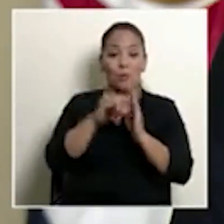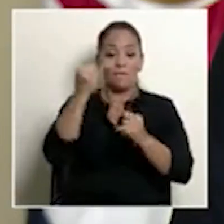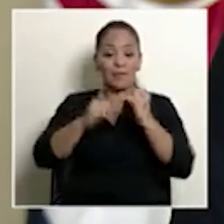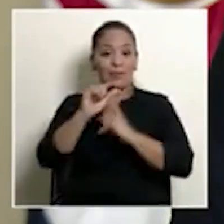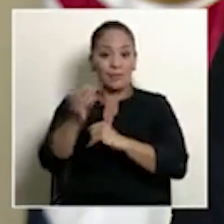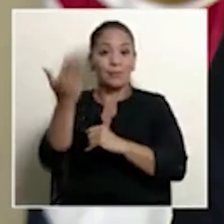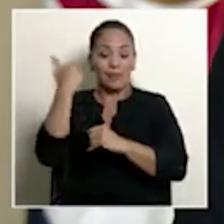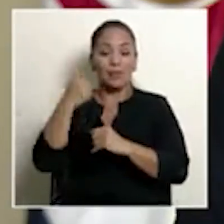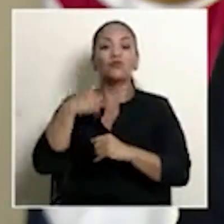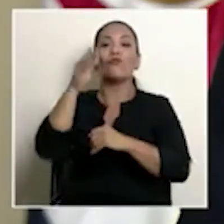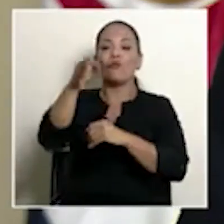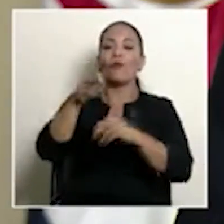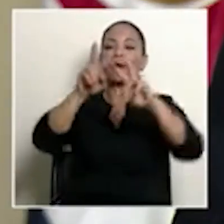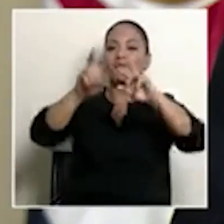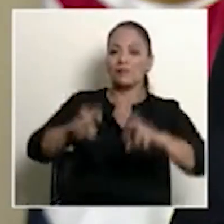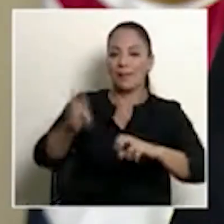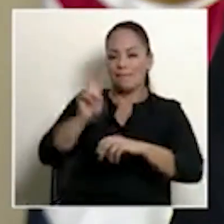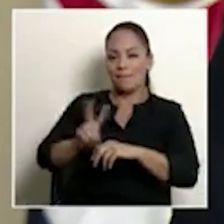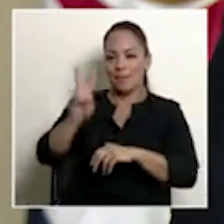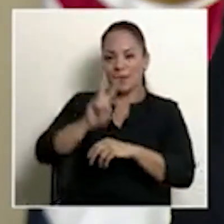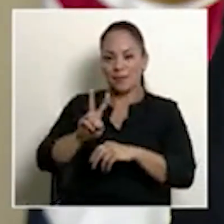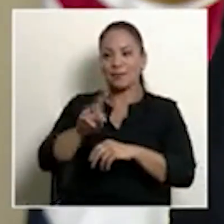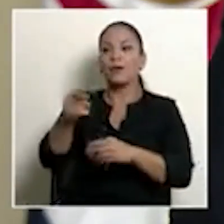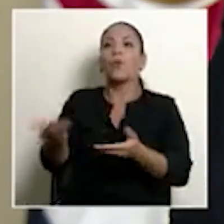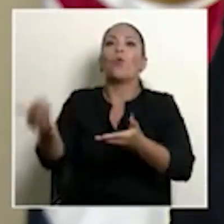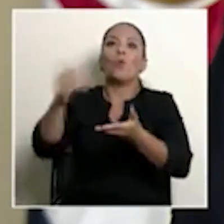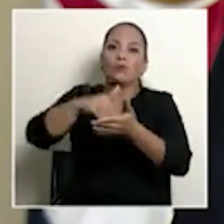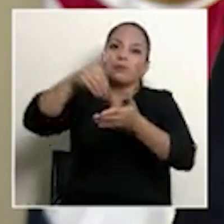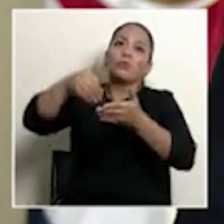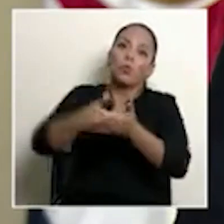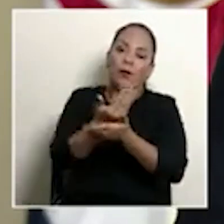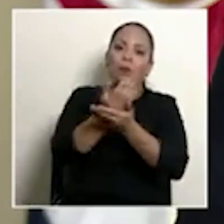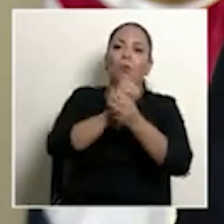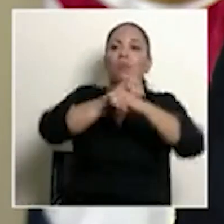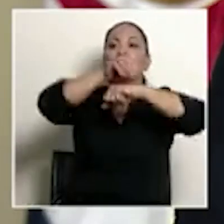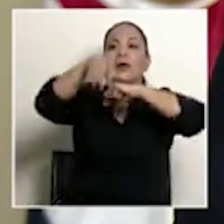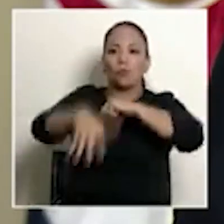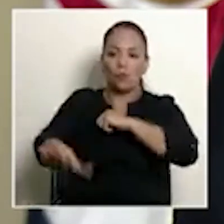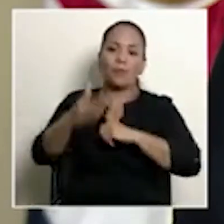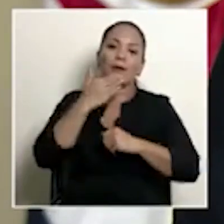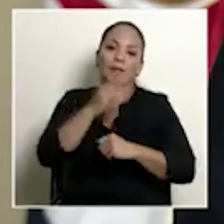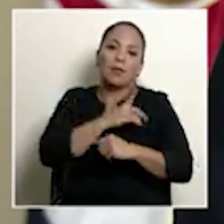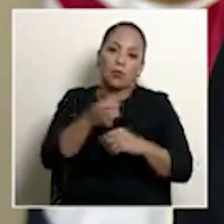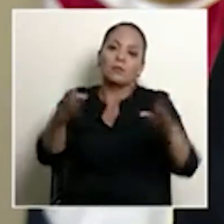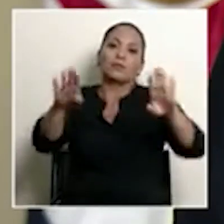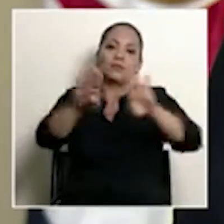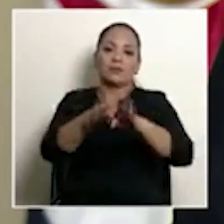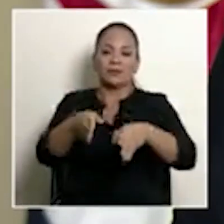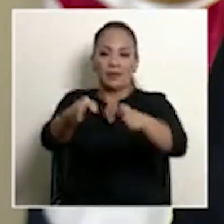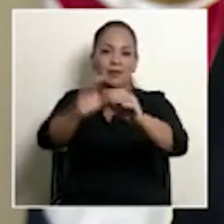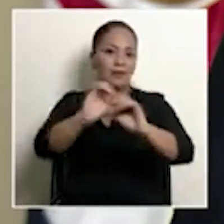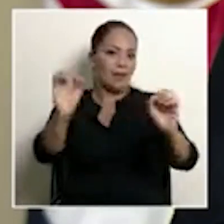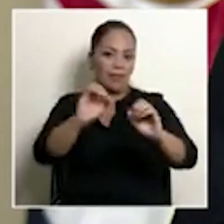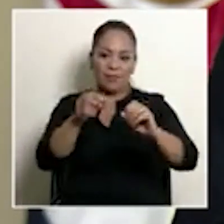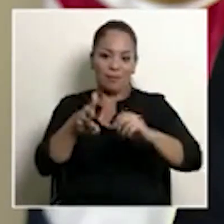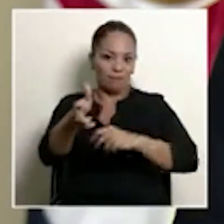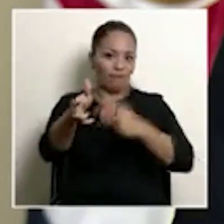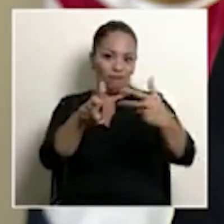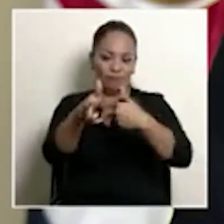pasado, que yo fui a inspeccionar el viernes, había un nuevo derrumbe, gracias a Dios estaba cerrada la vía y nadie la estaba usando.